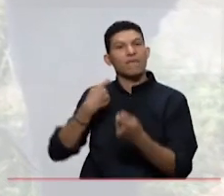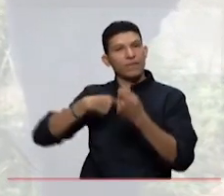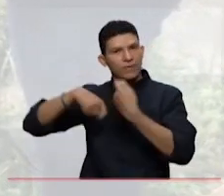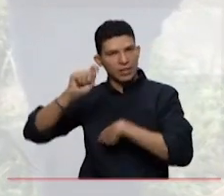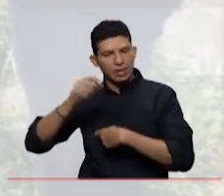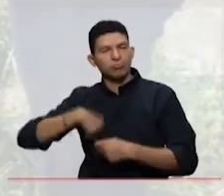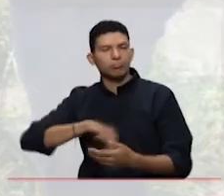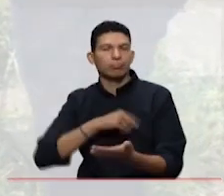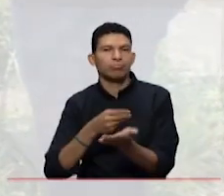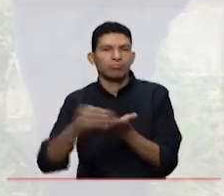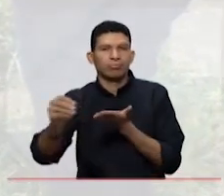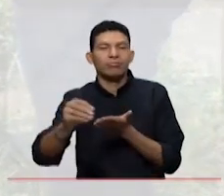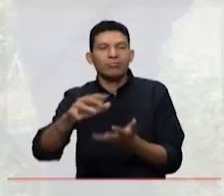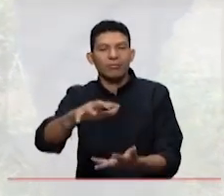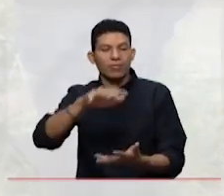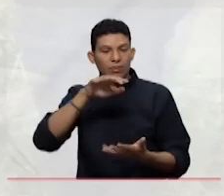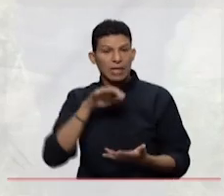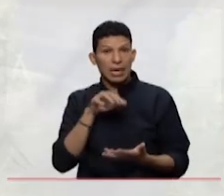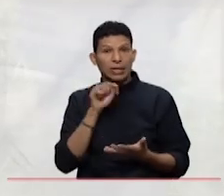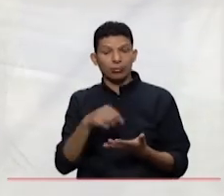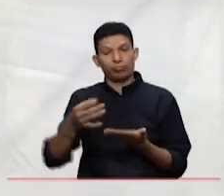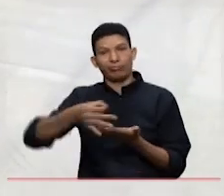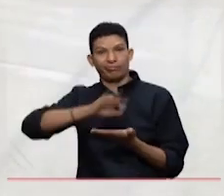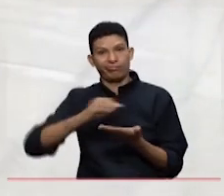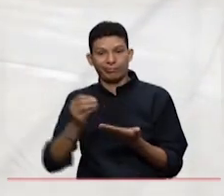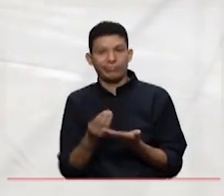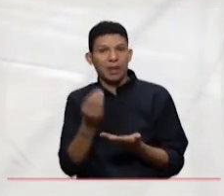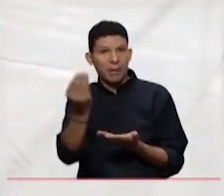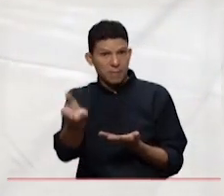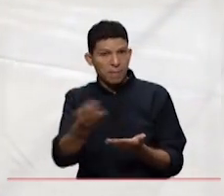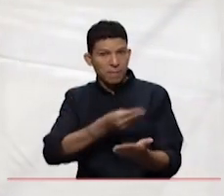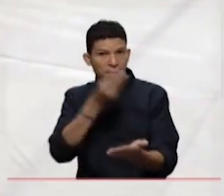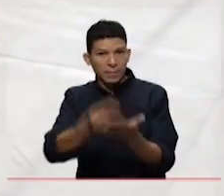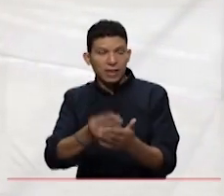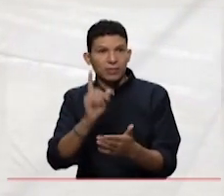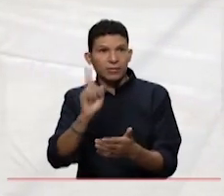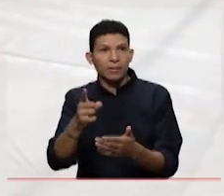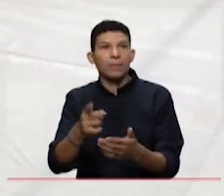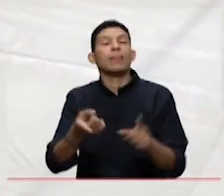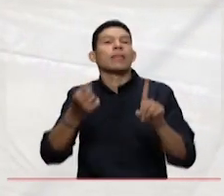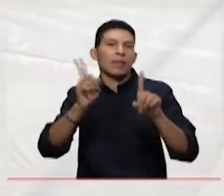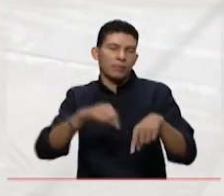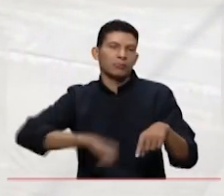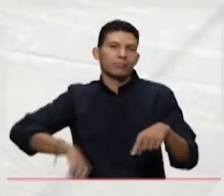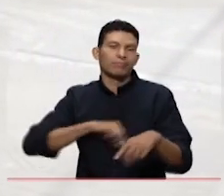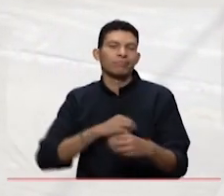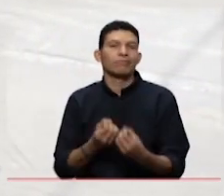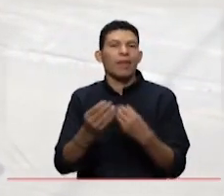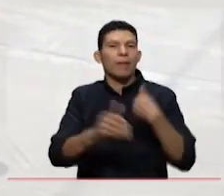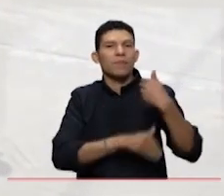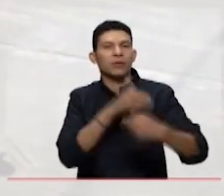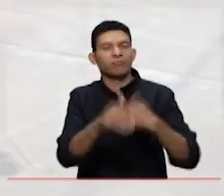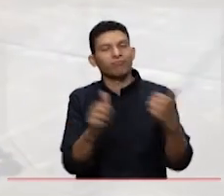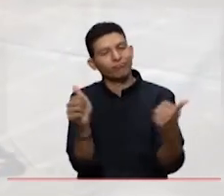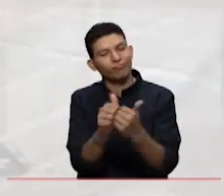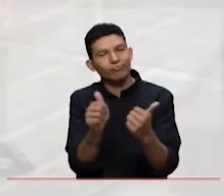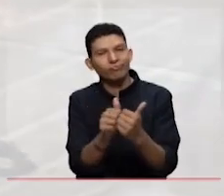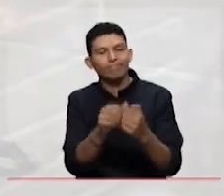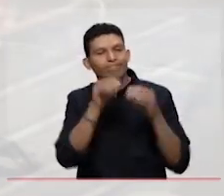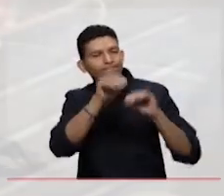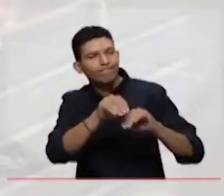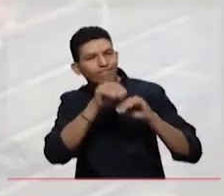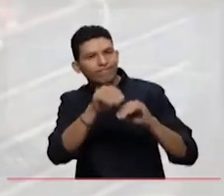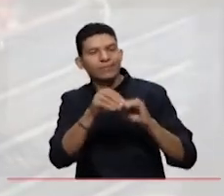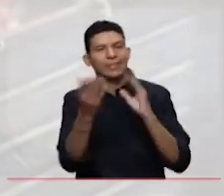venden y nosotros adicionar al componente monetario, es decir, por ese pago de ese material que ellos nos entregan, hacemos también un proceso de acompañamiento,